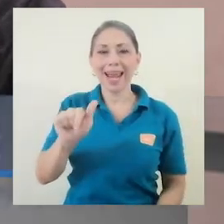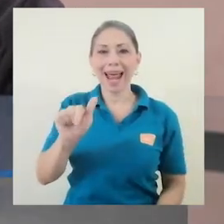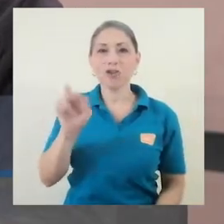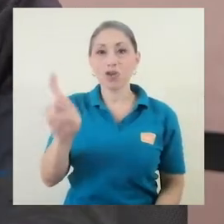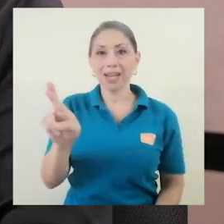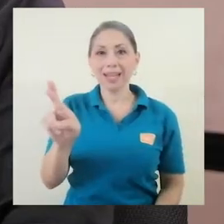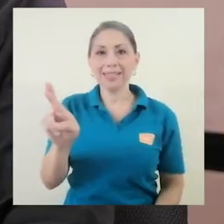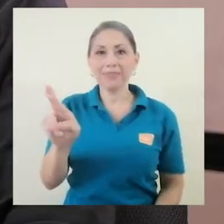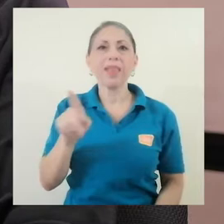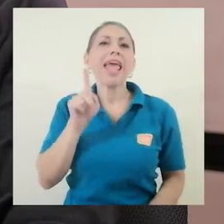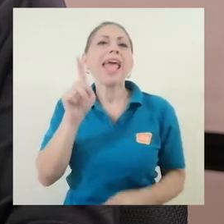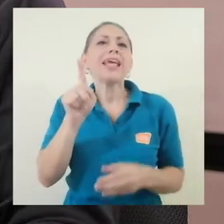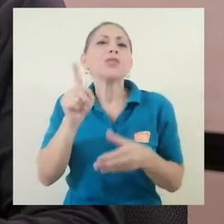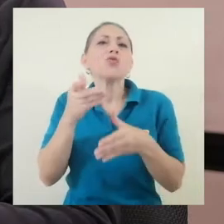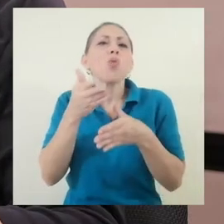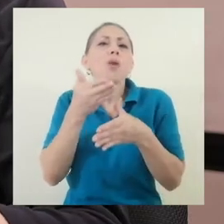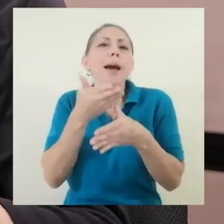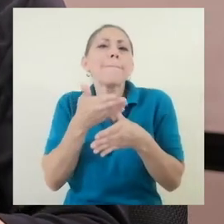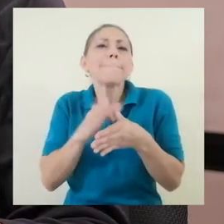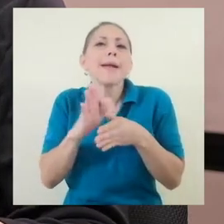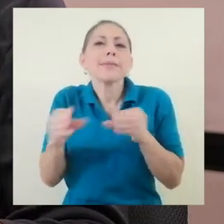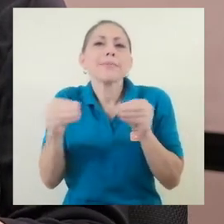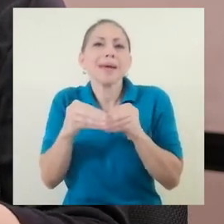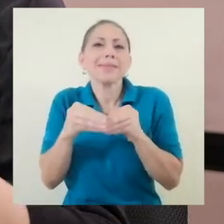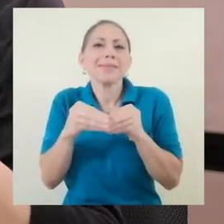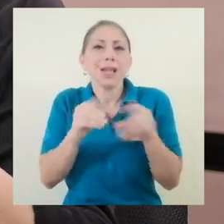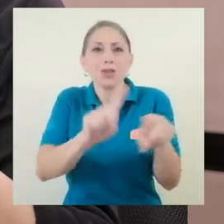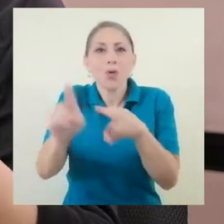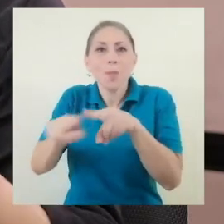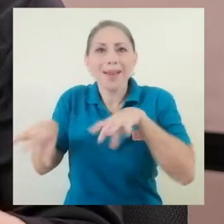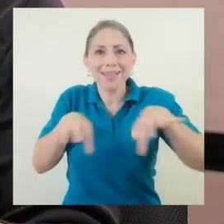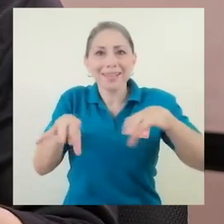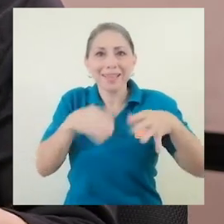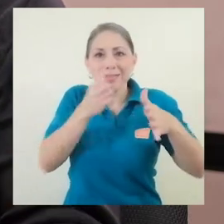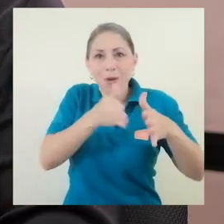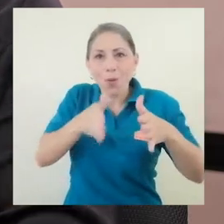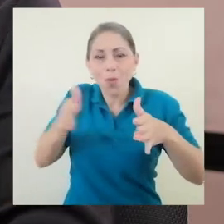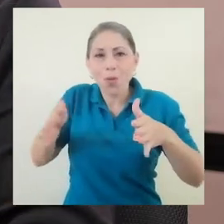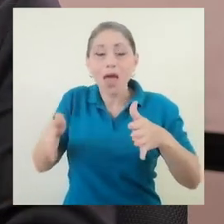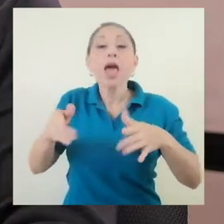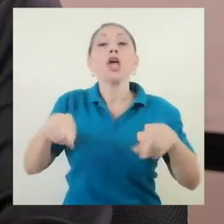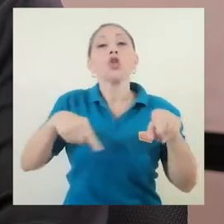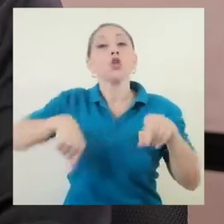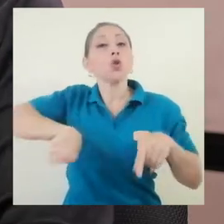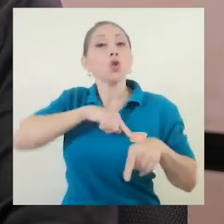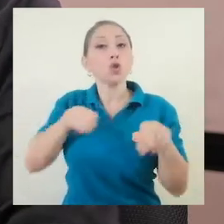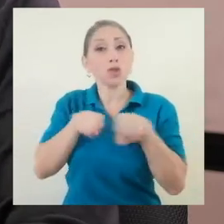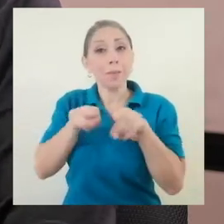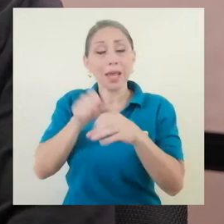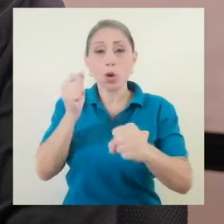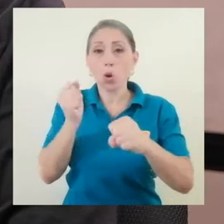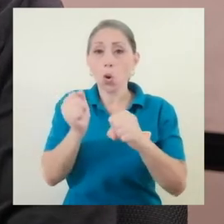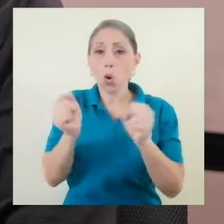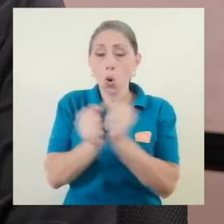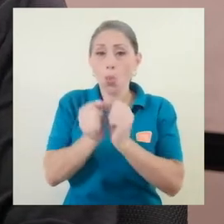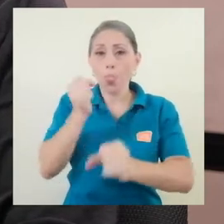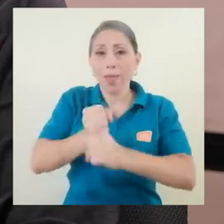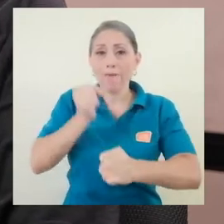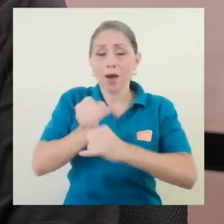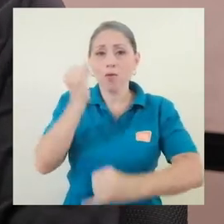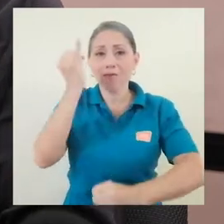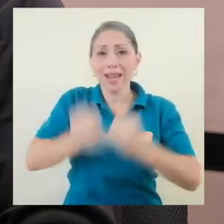más de la cadena. Y digo esto porque estamos impulsando también al nivel de trabajo finales de graduación,